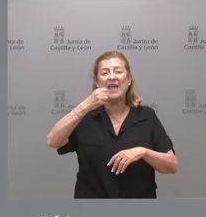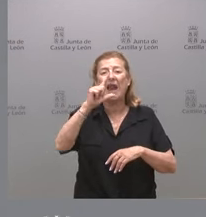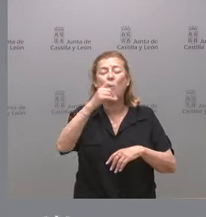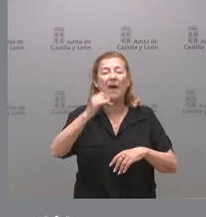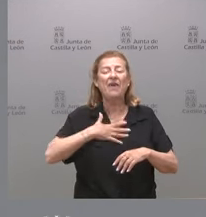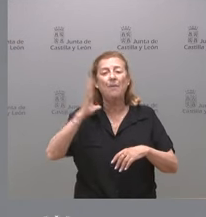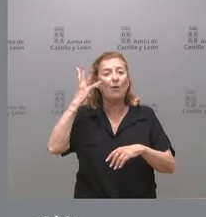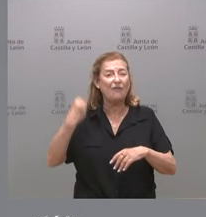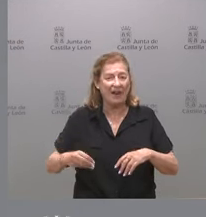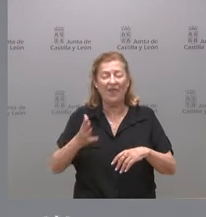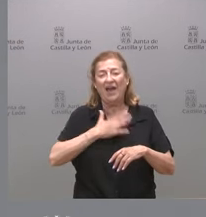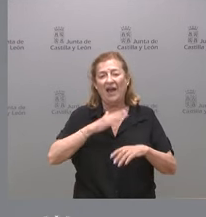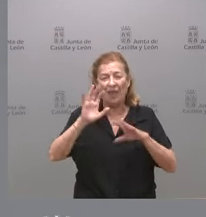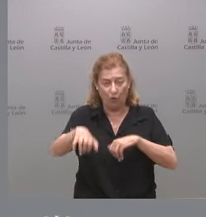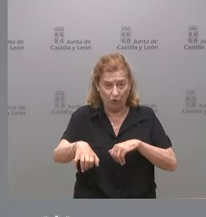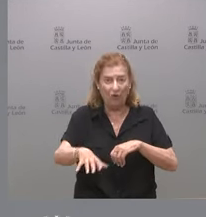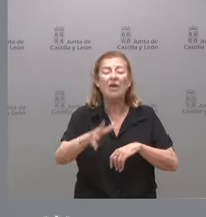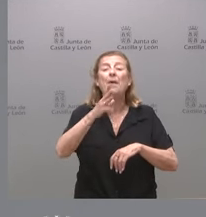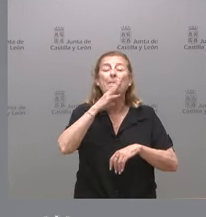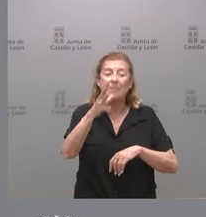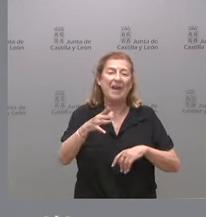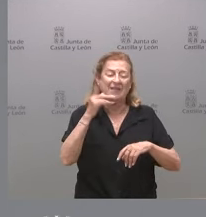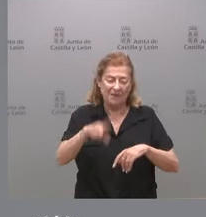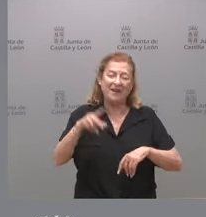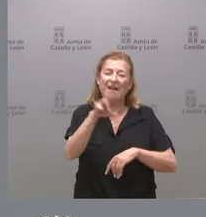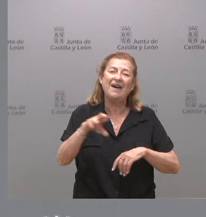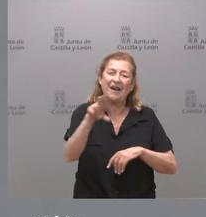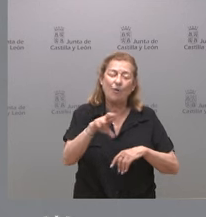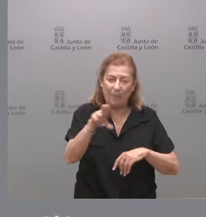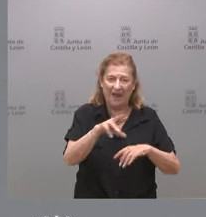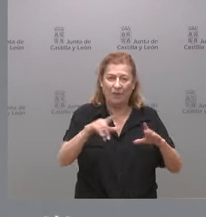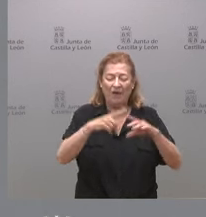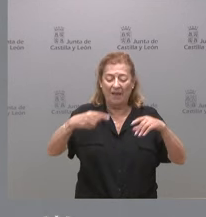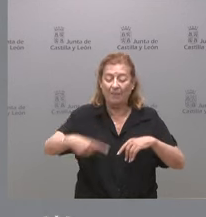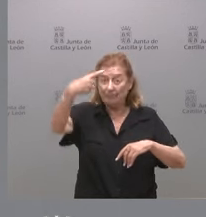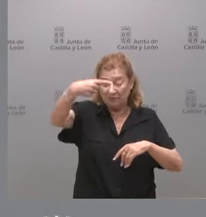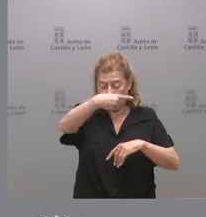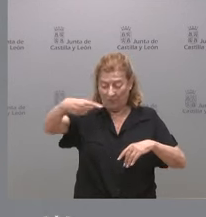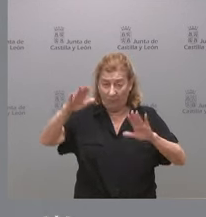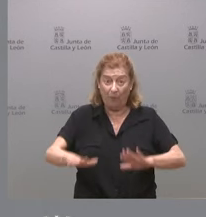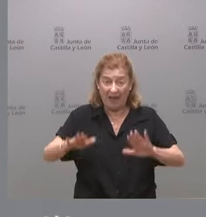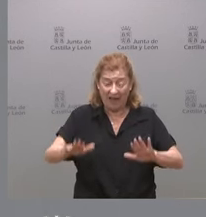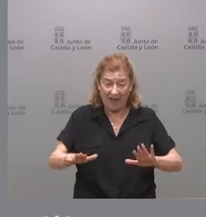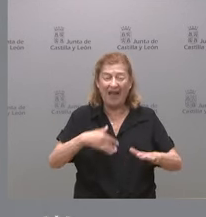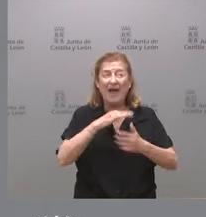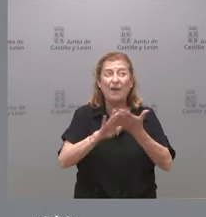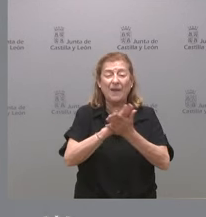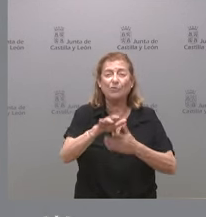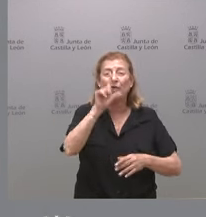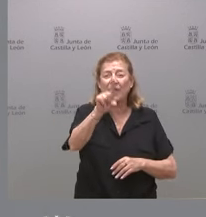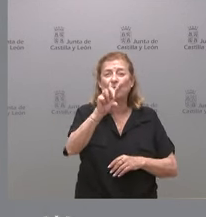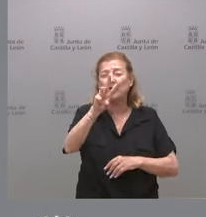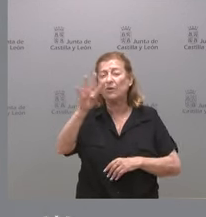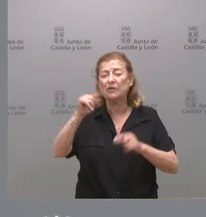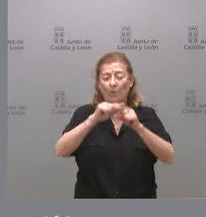en León. También con cargo al Mecanismo de Recuperación y Resiliencia de la Unión Europea. un nuevo edificio de planta baja. Estamos hablando de 134 metros